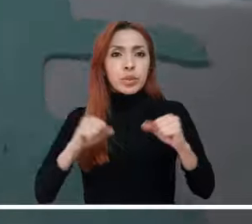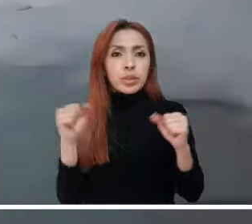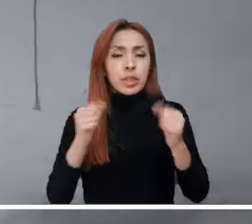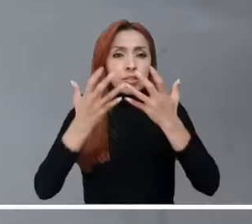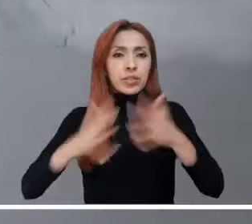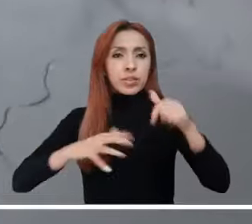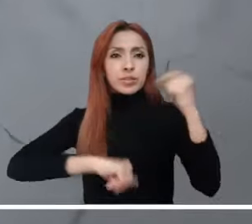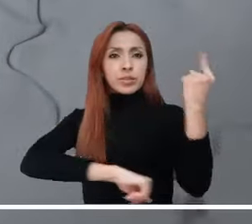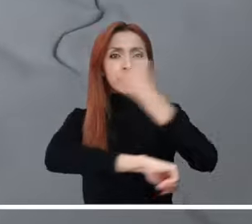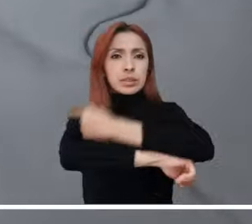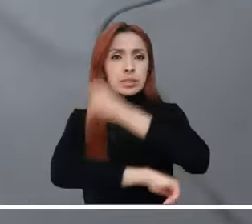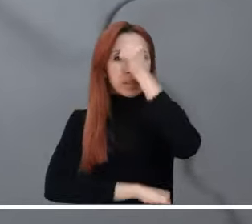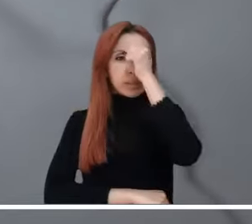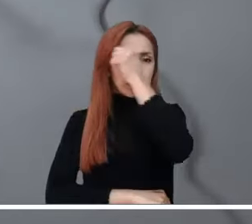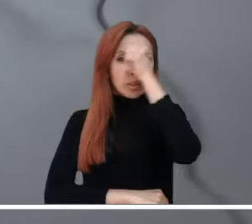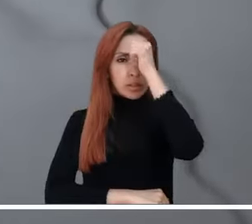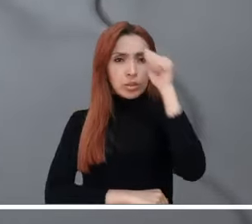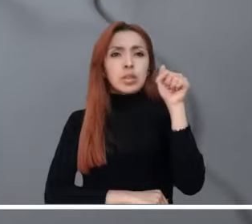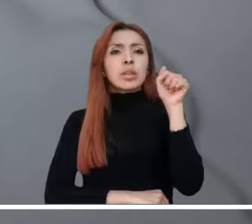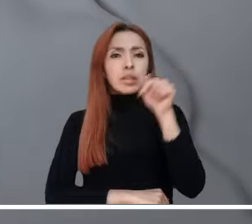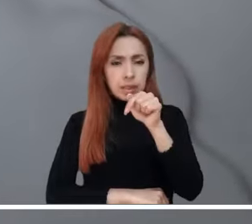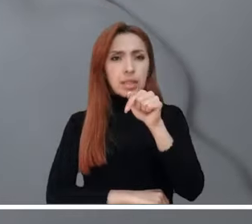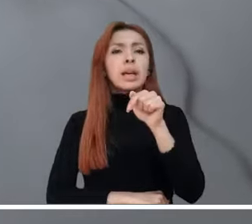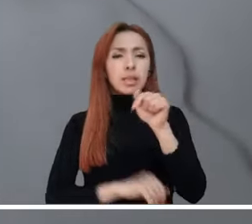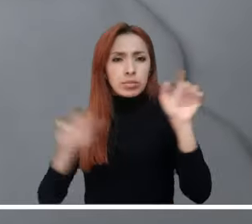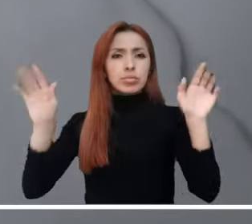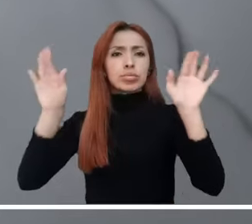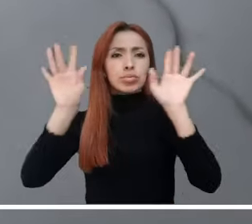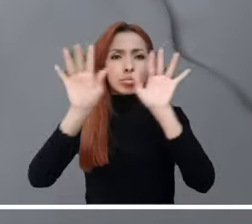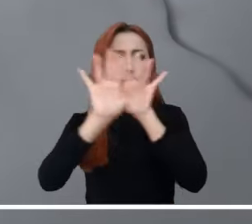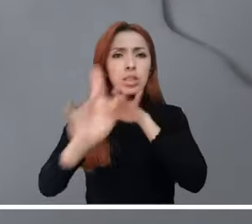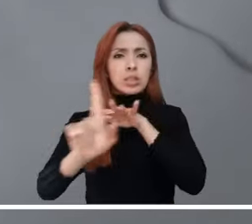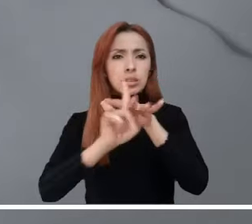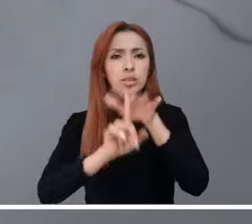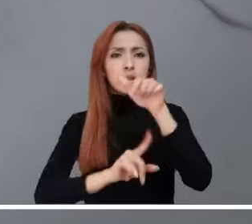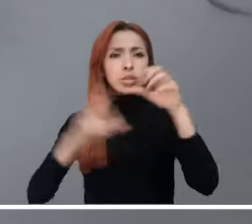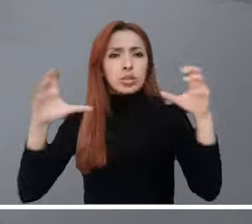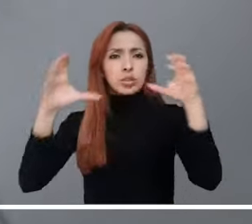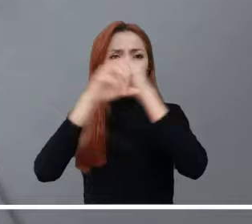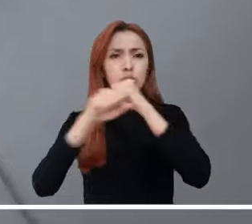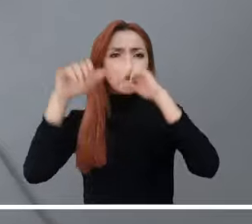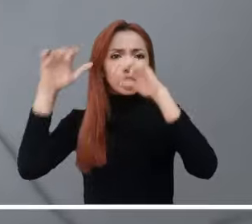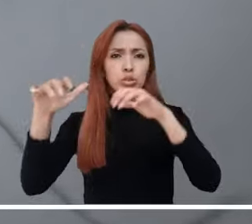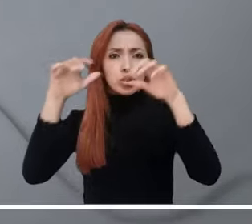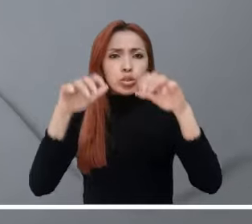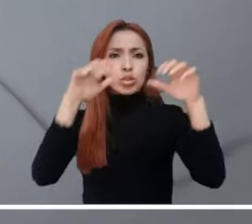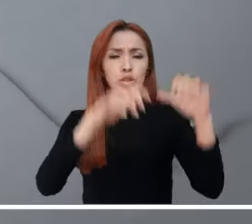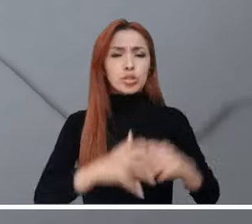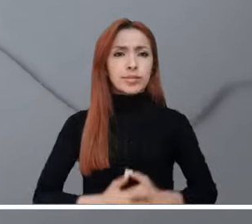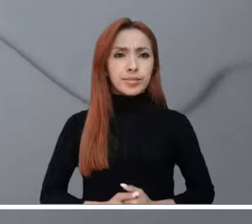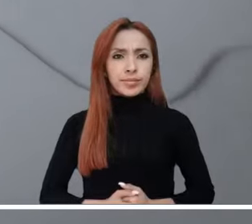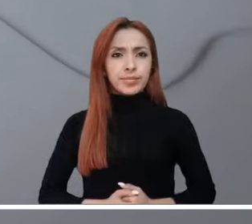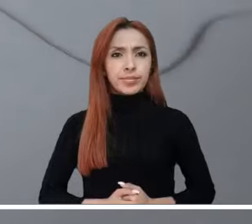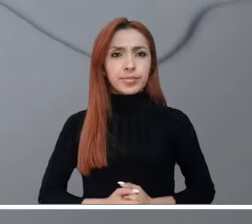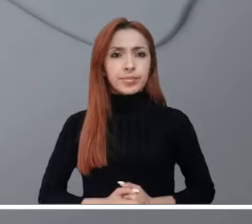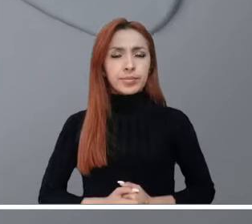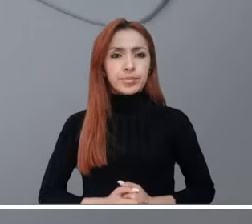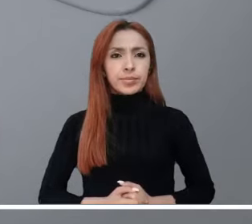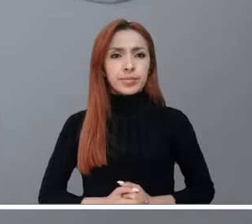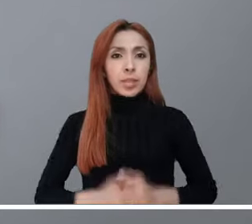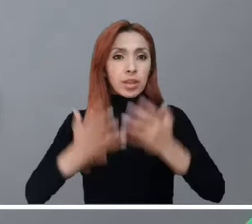La capital del país finalizará el domingo bajo varios sistemas nublados que favorecerán una noche lluviosa.